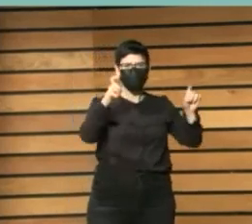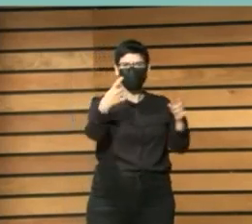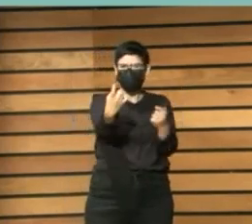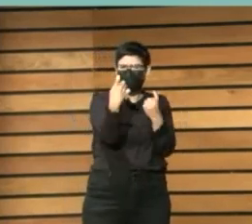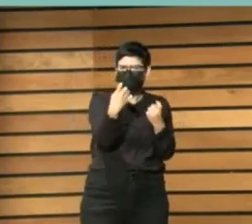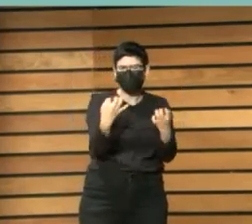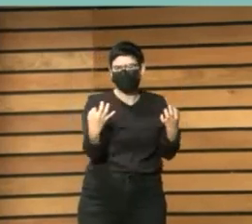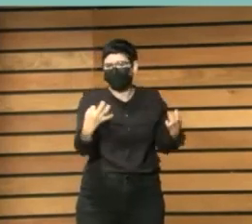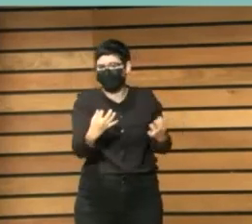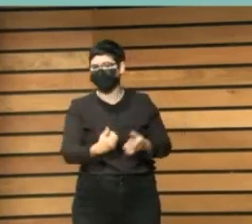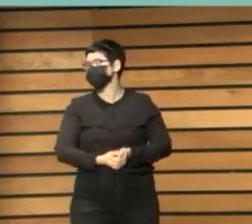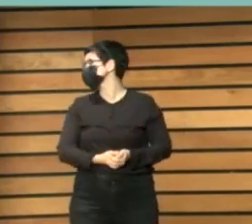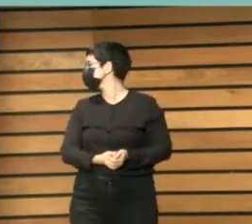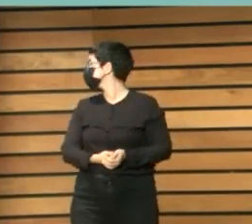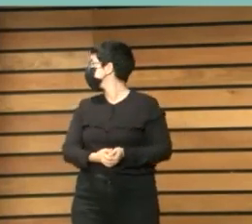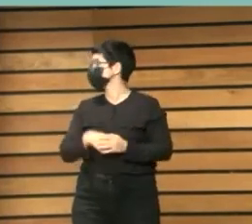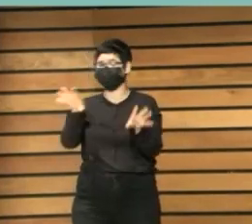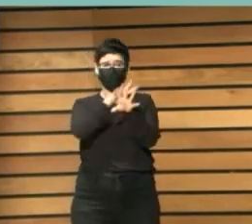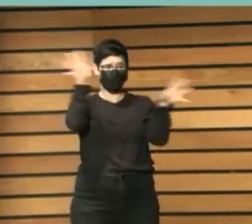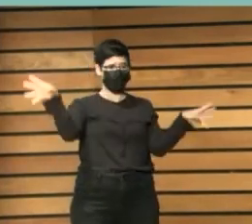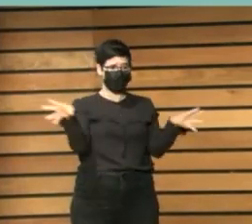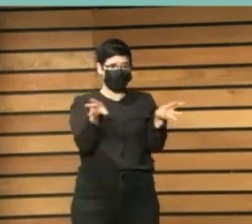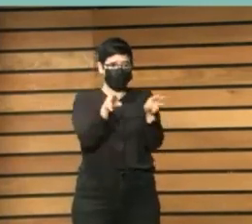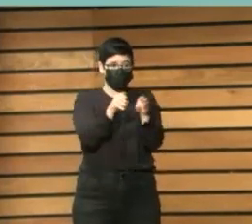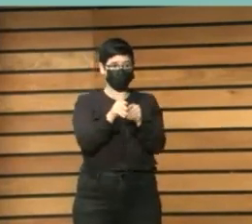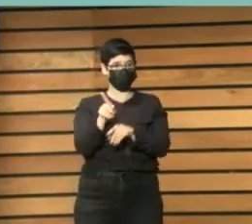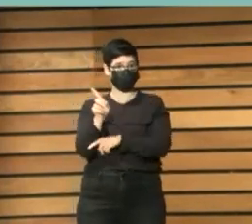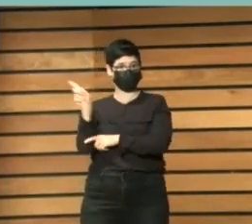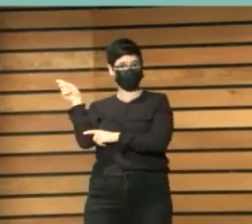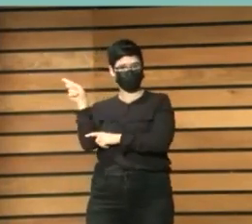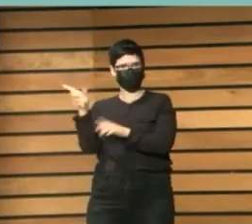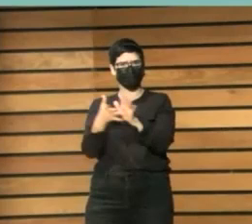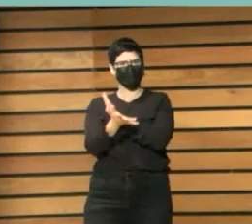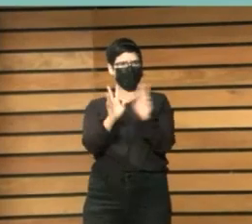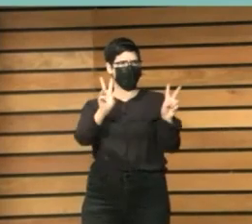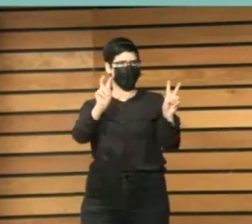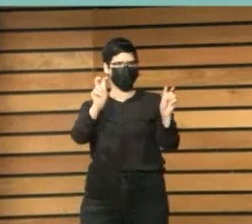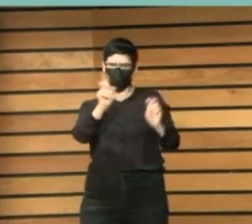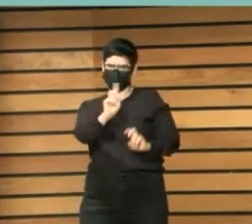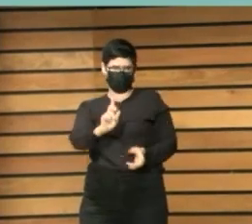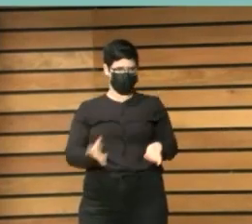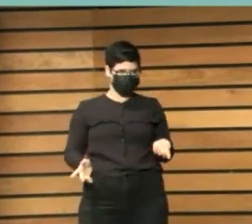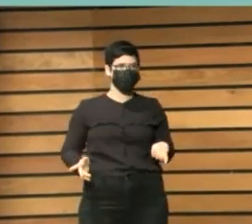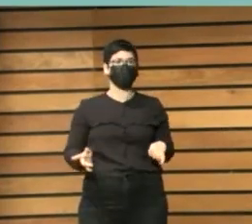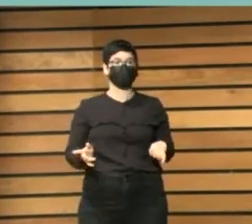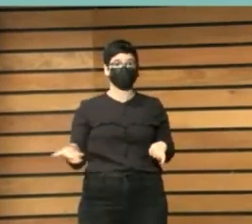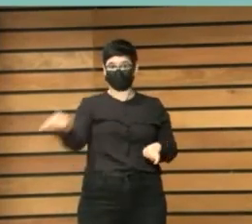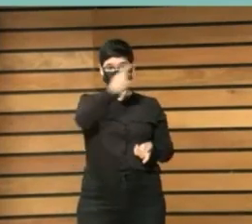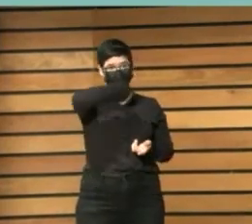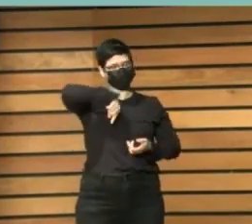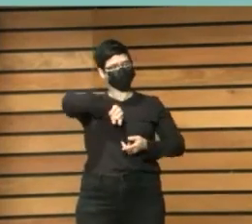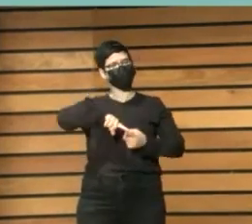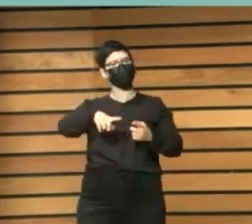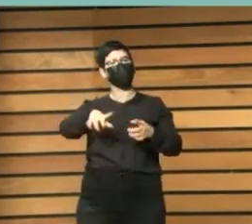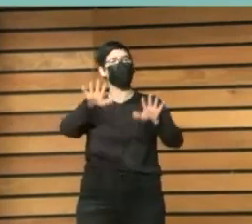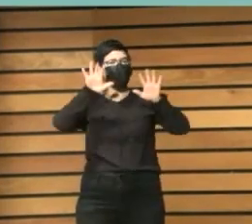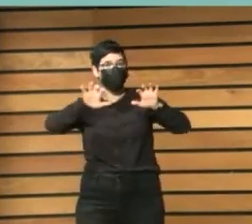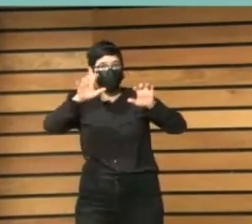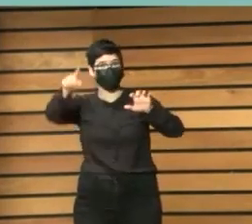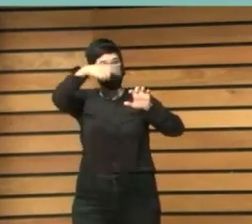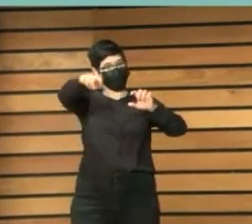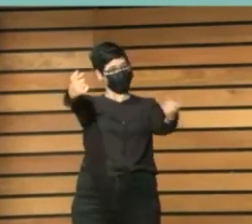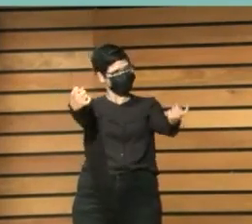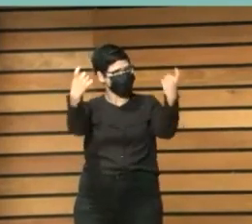He resumido lo que tenéis ahí y que básicamente no creo que sea nada nuevo. Hemos aprendido, ellos nos han enseñado que